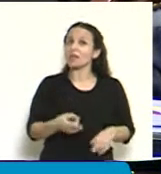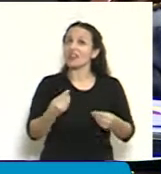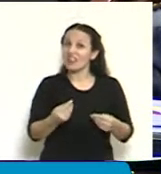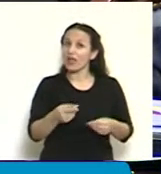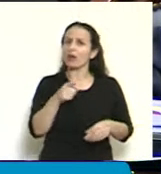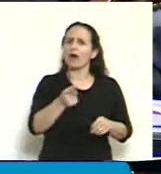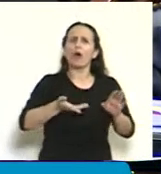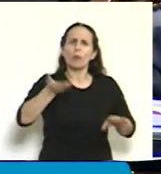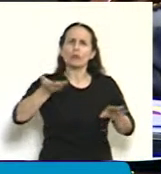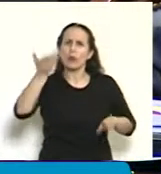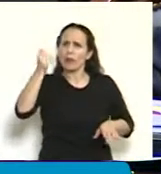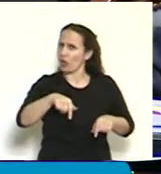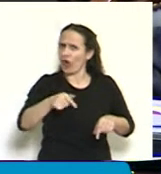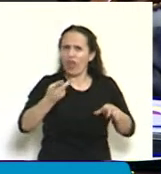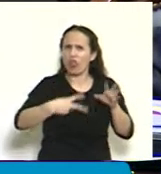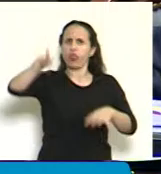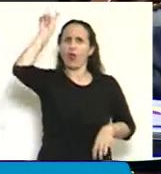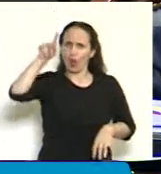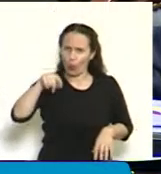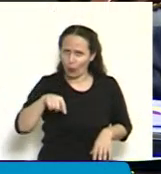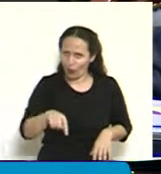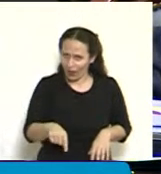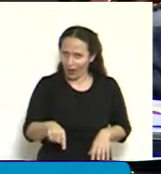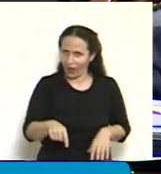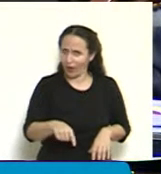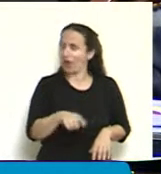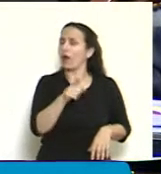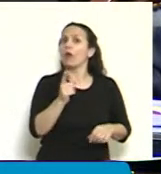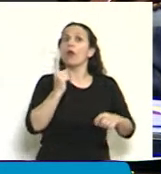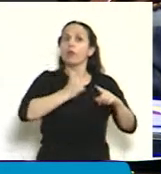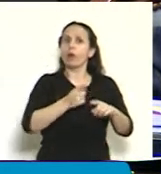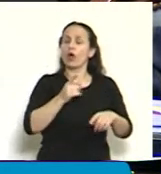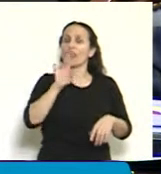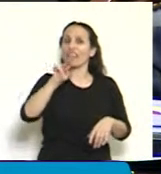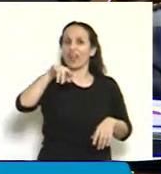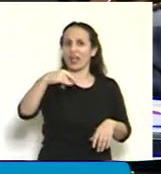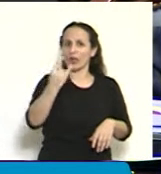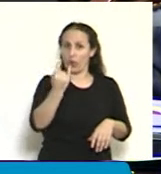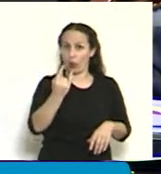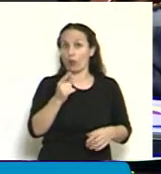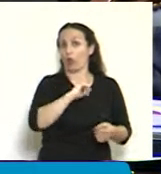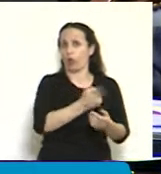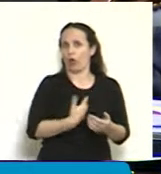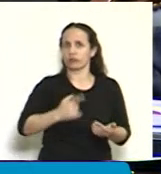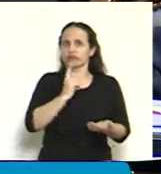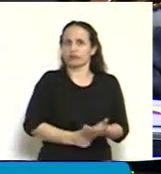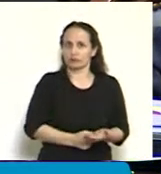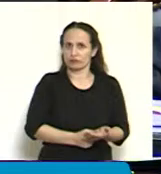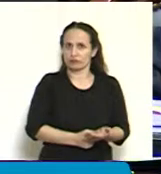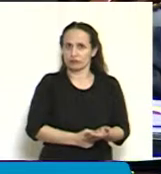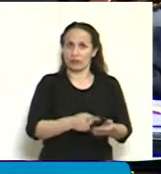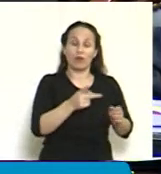promedio de aumentos que se tuvo del presupuesto por DNU, que fue del 14 entre el 2008 y el 2013.